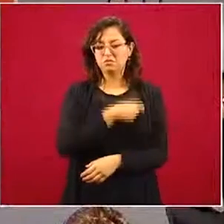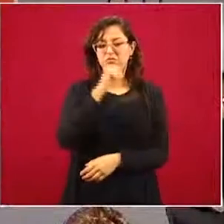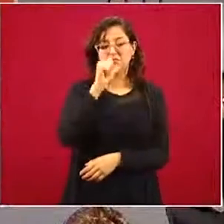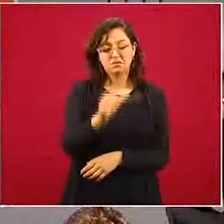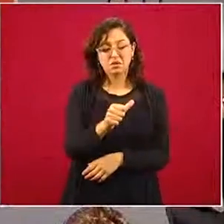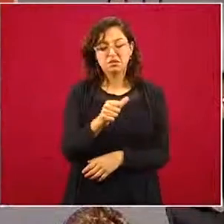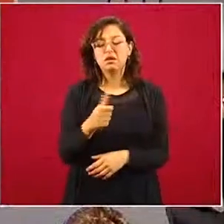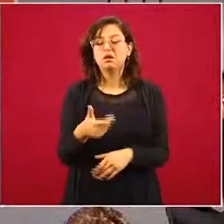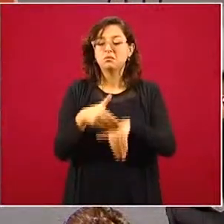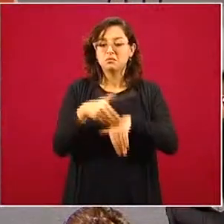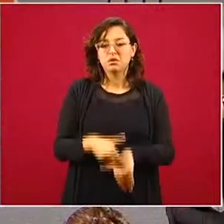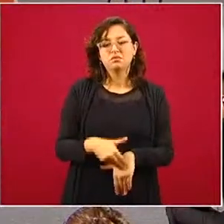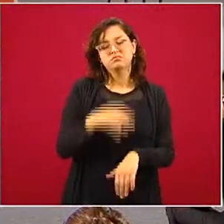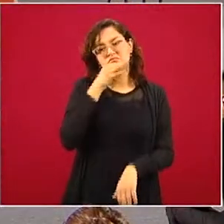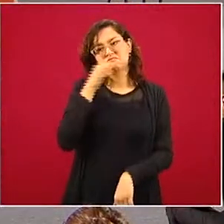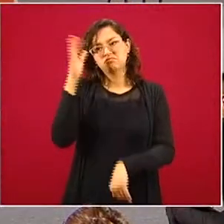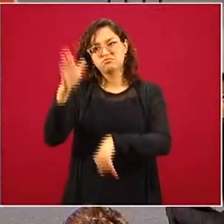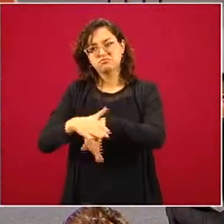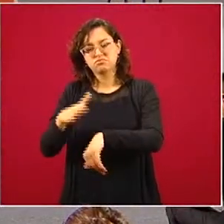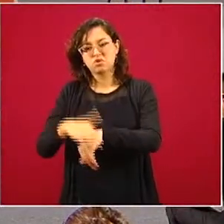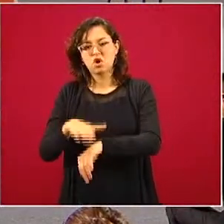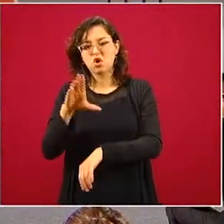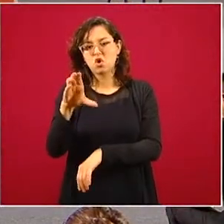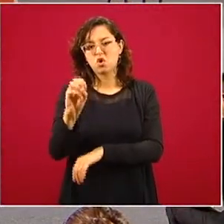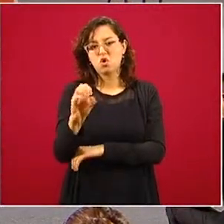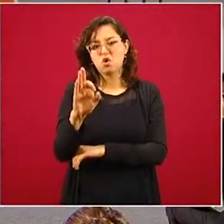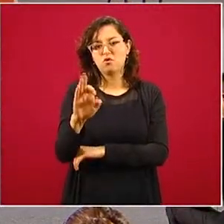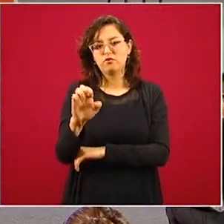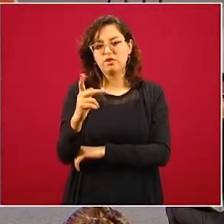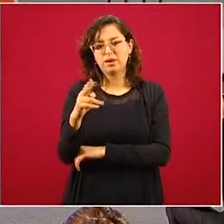autoridad sanitaria ACOFEPRIS. Adelante.